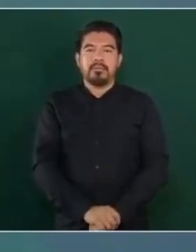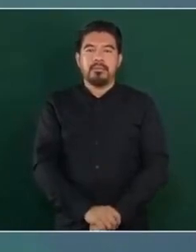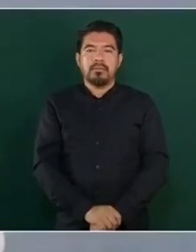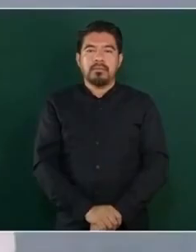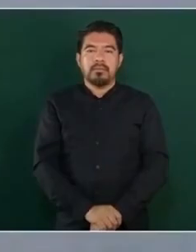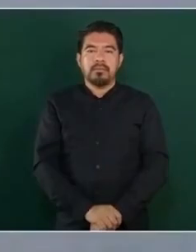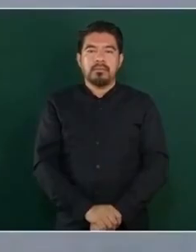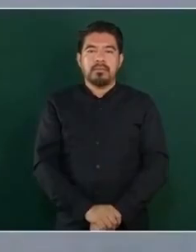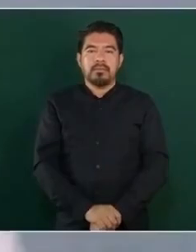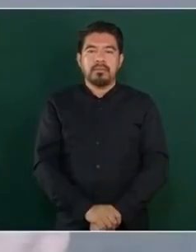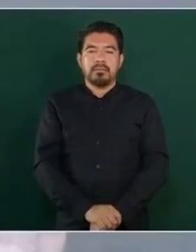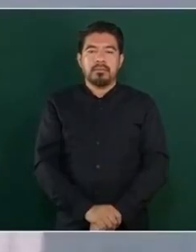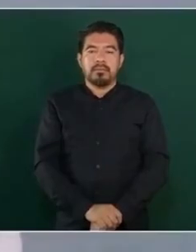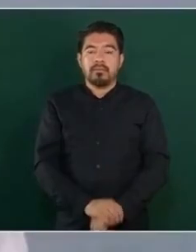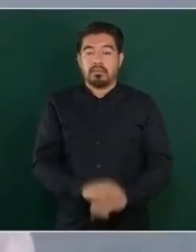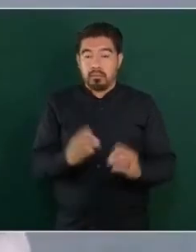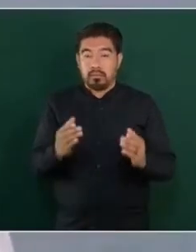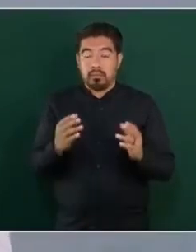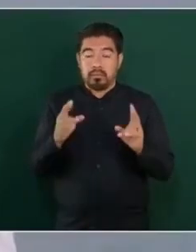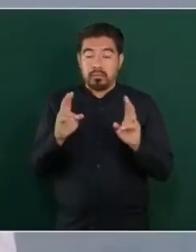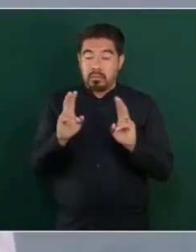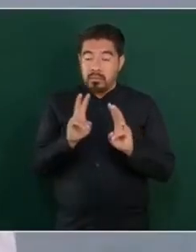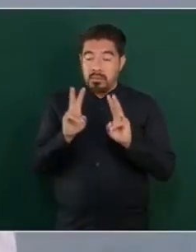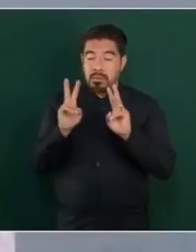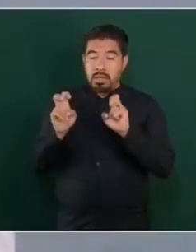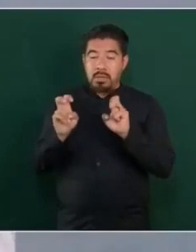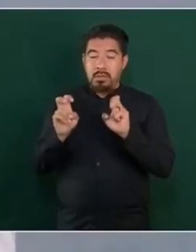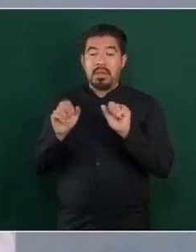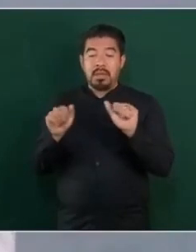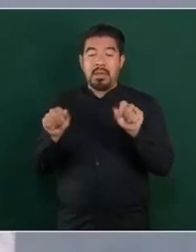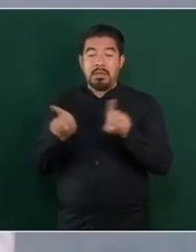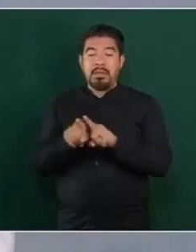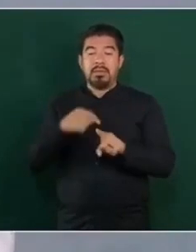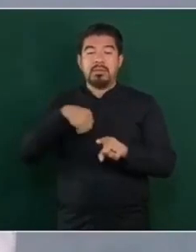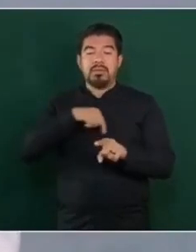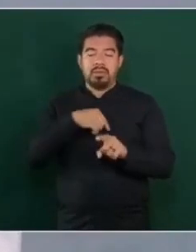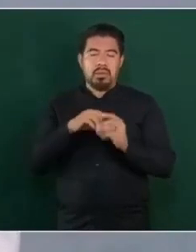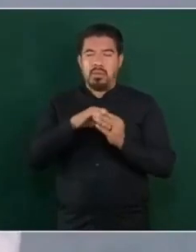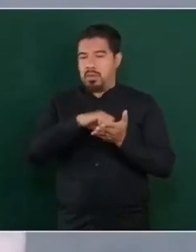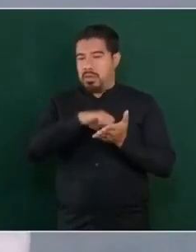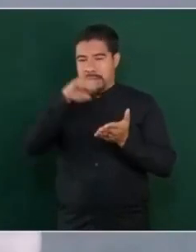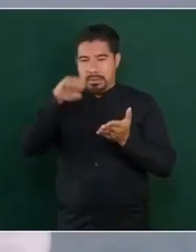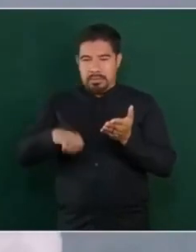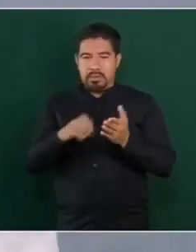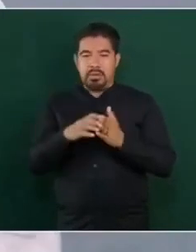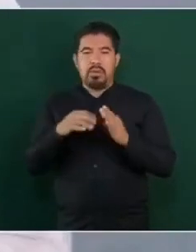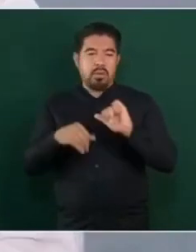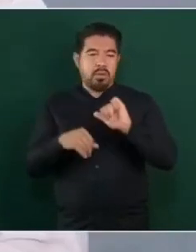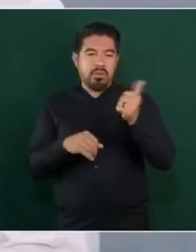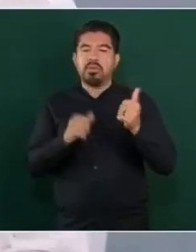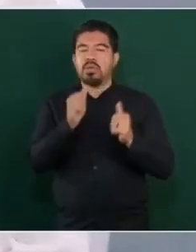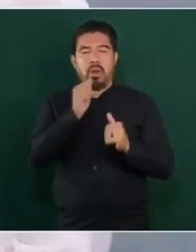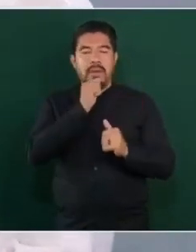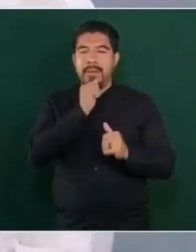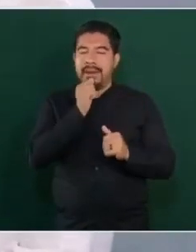Hay temas, por ejemplo, que no se abordan,